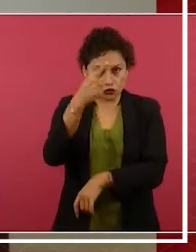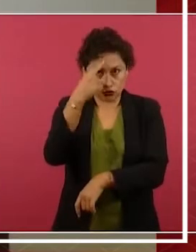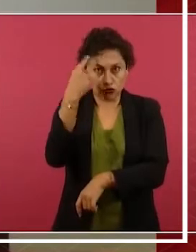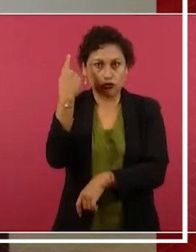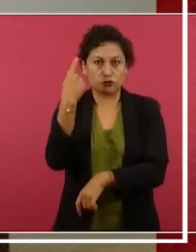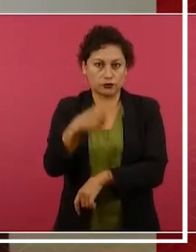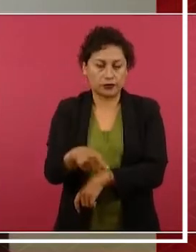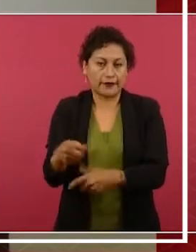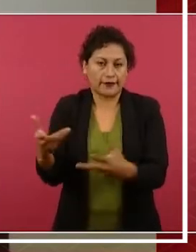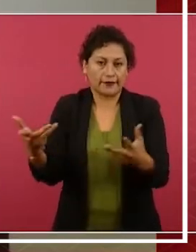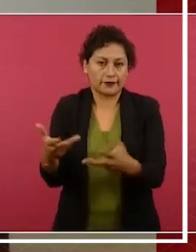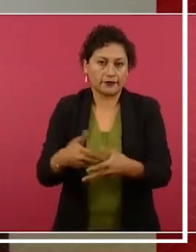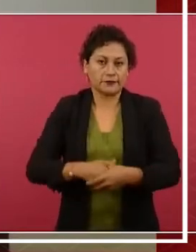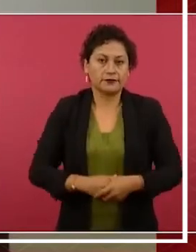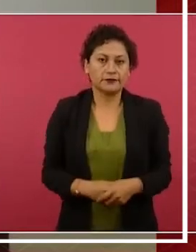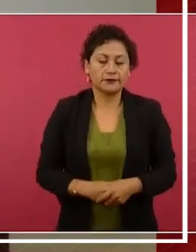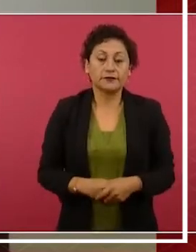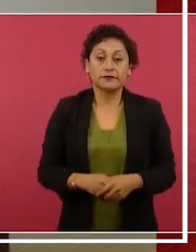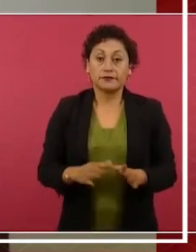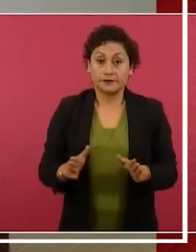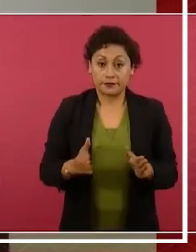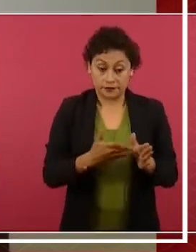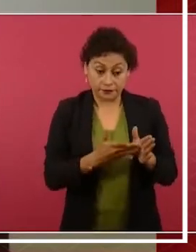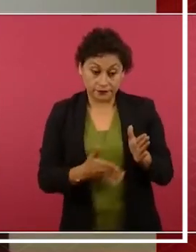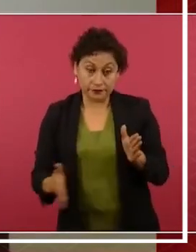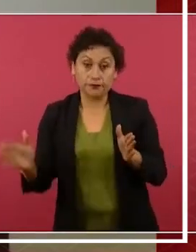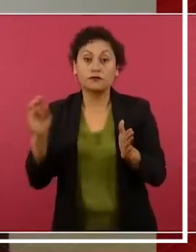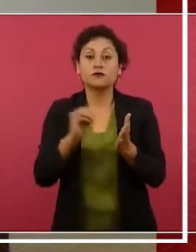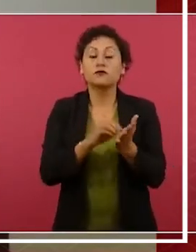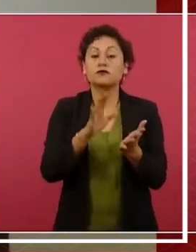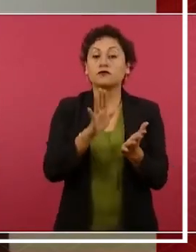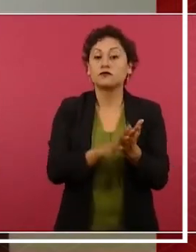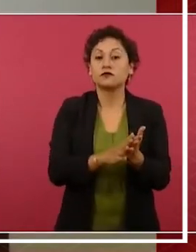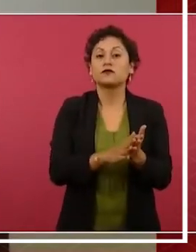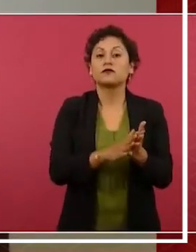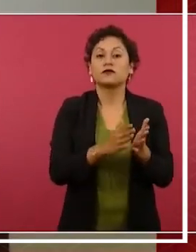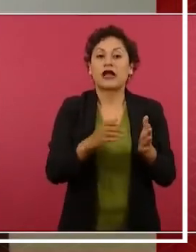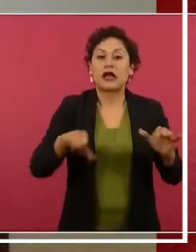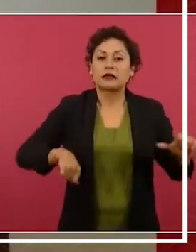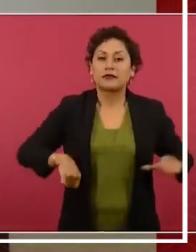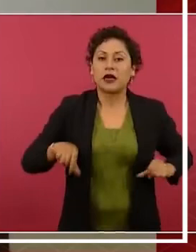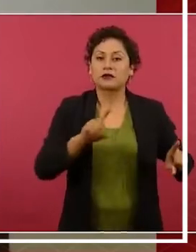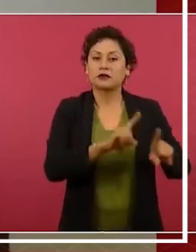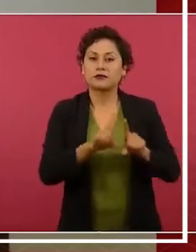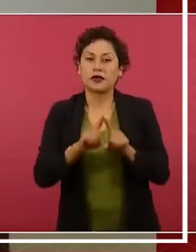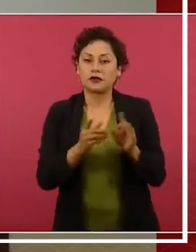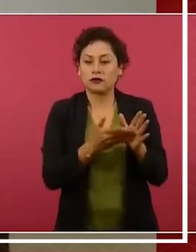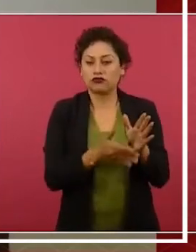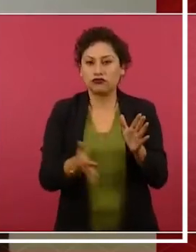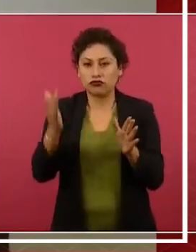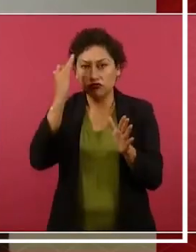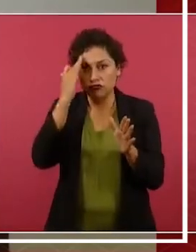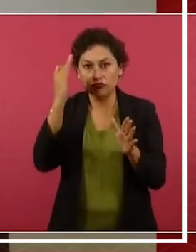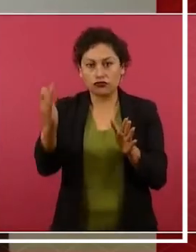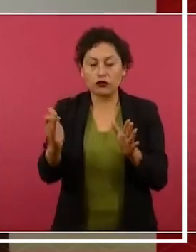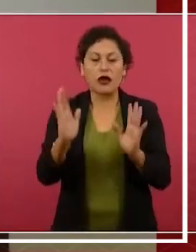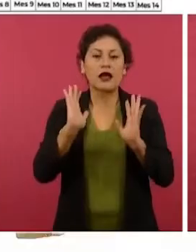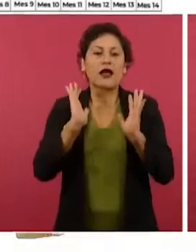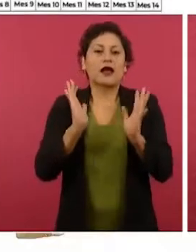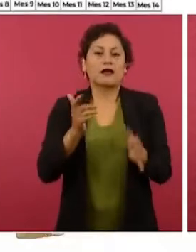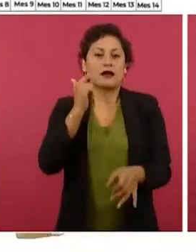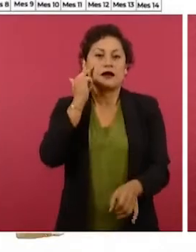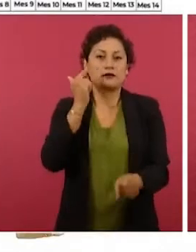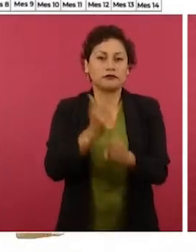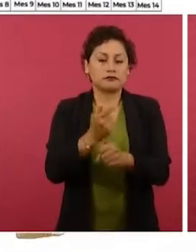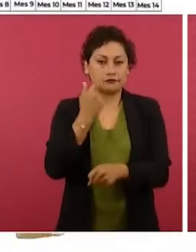ejecución. Este cronograma de actividades nos permite identificar que a seis meses de iniciadas ya los